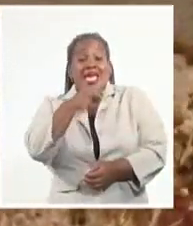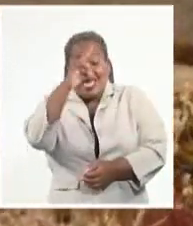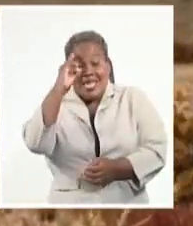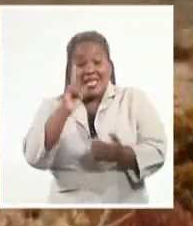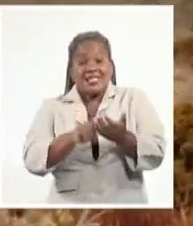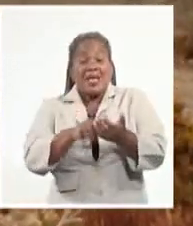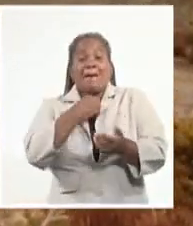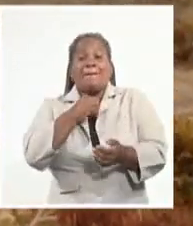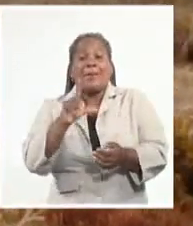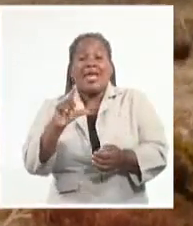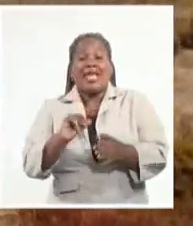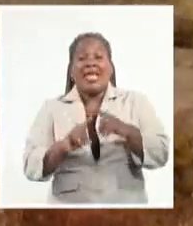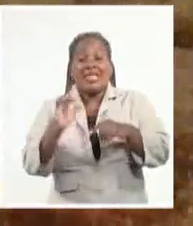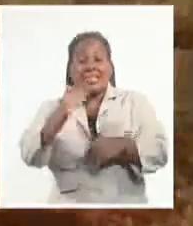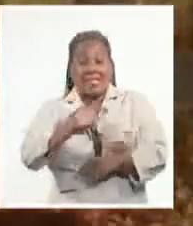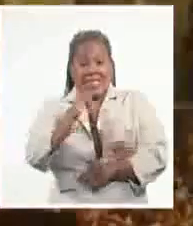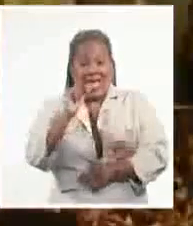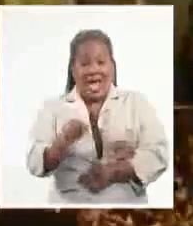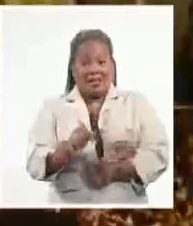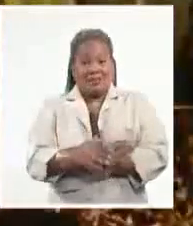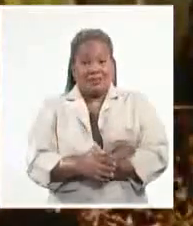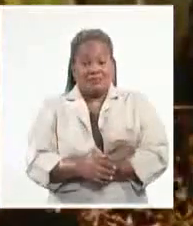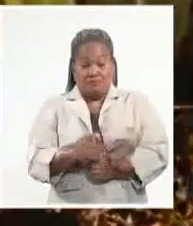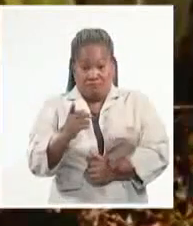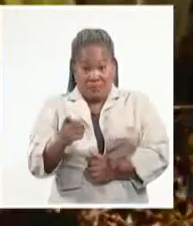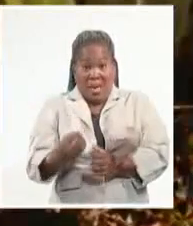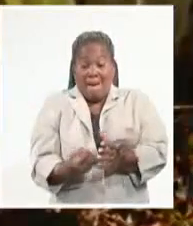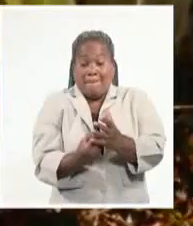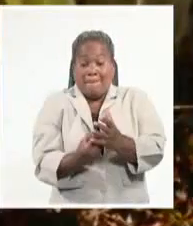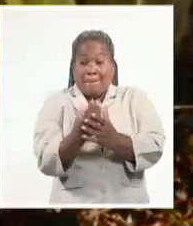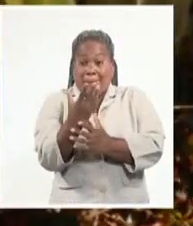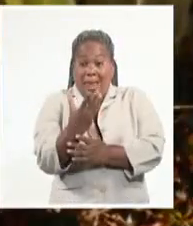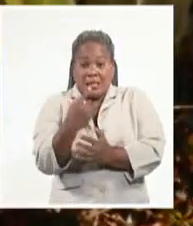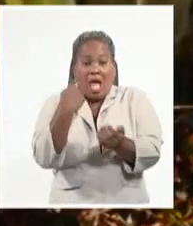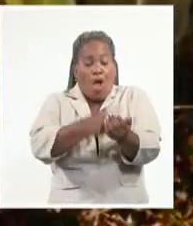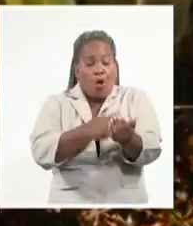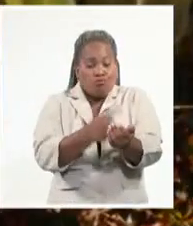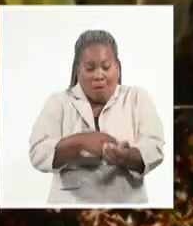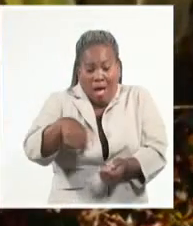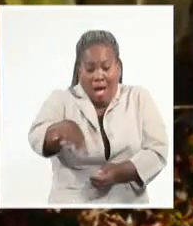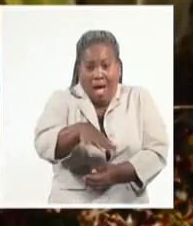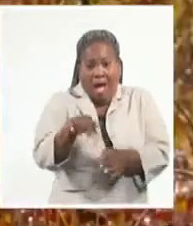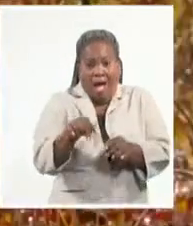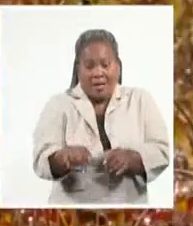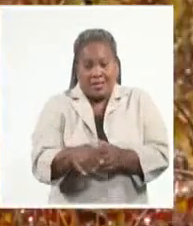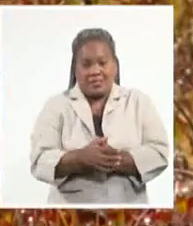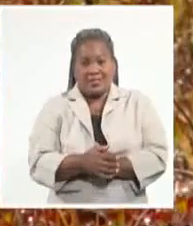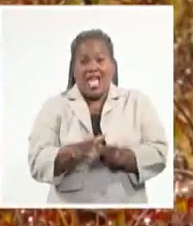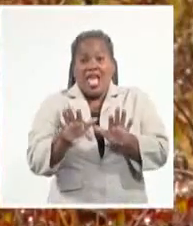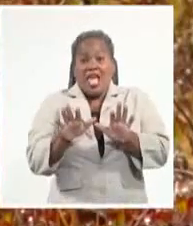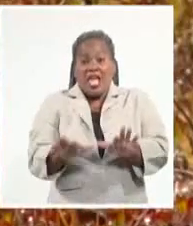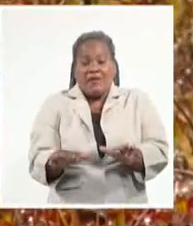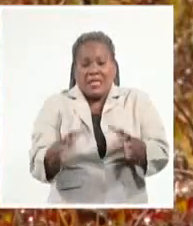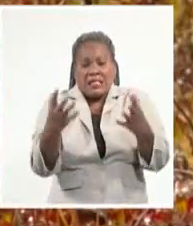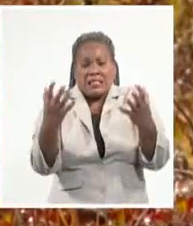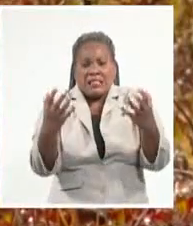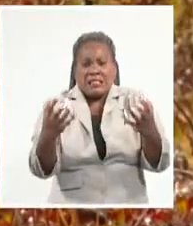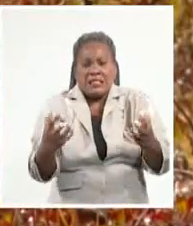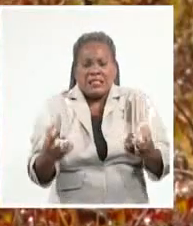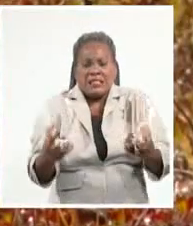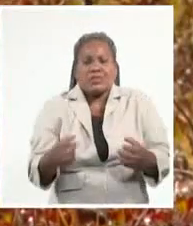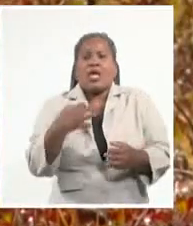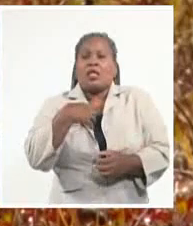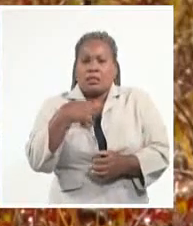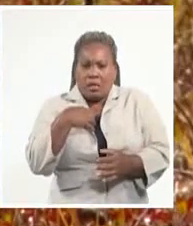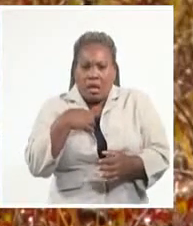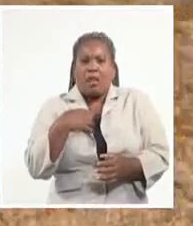por los lugareños como frailejón, una planta endémica que evita la erosión de los suelos y posee propiedades